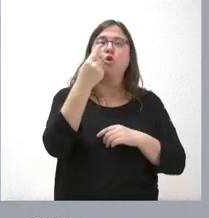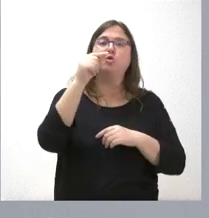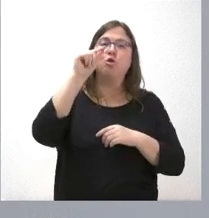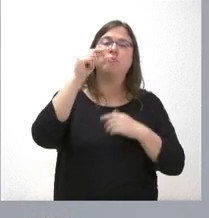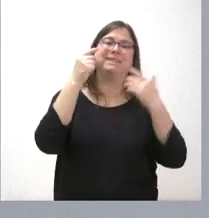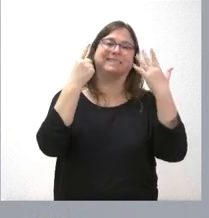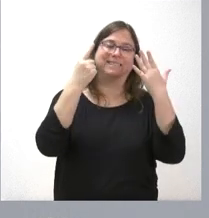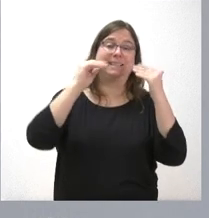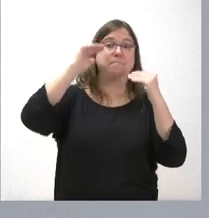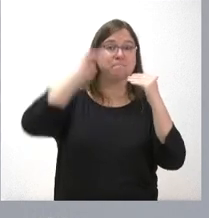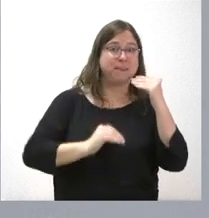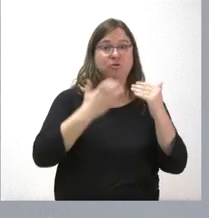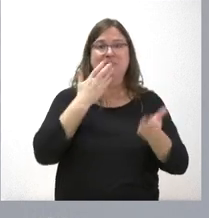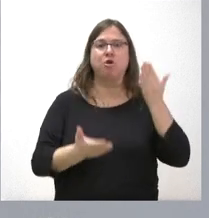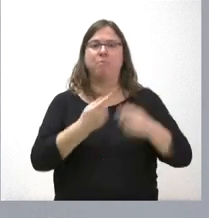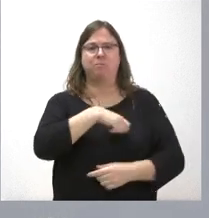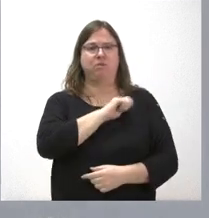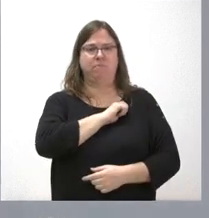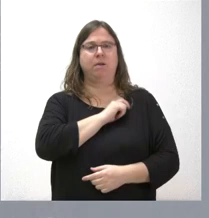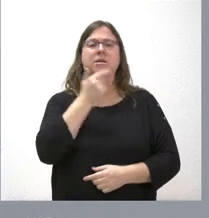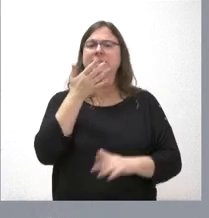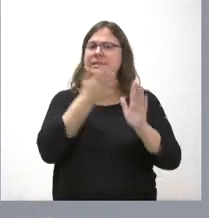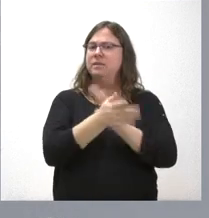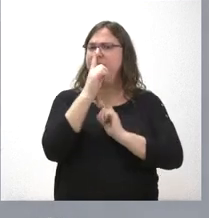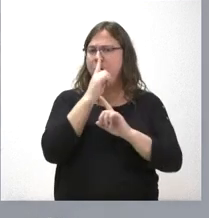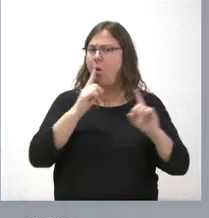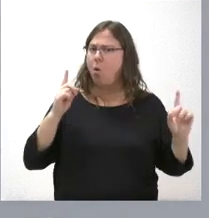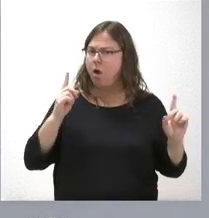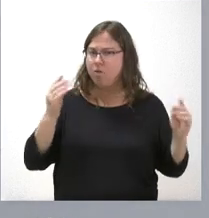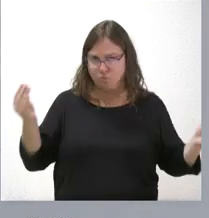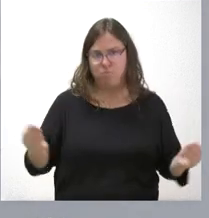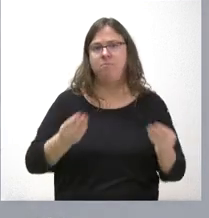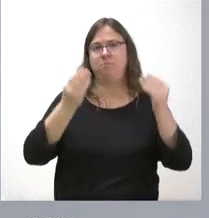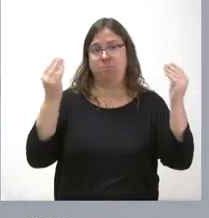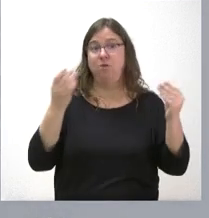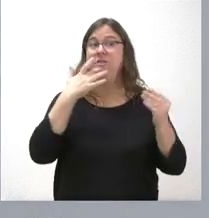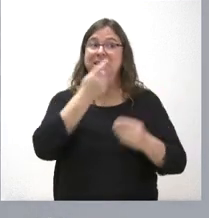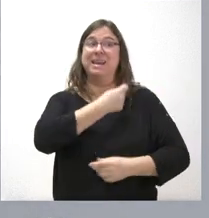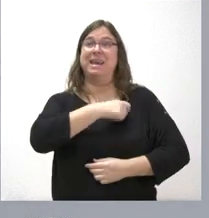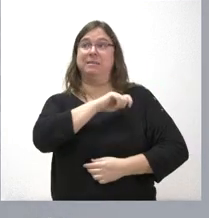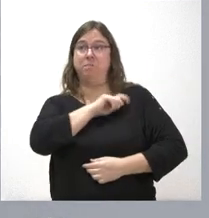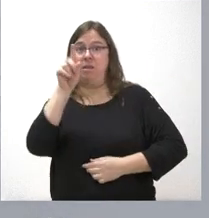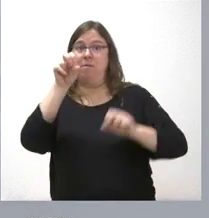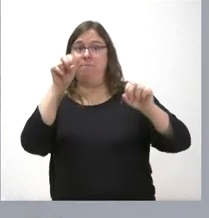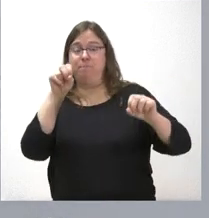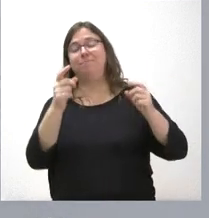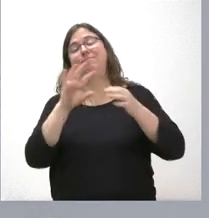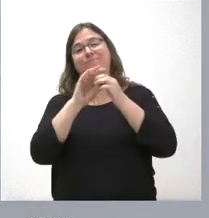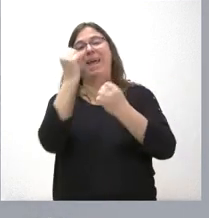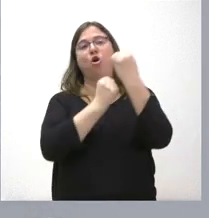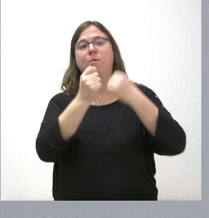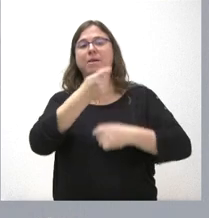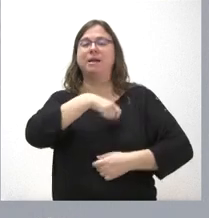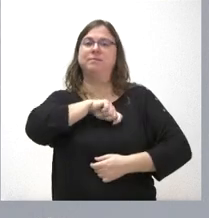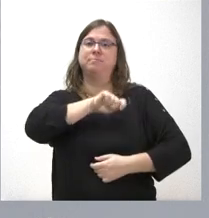paro a la media española, lo que refleja que ha sido un año mejor en Castilla y León que en el conjunto nacional en términos económicos. Y en